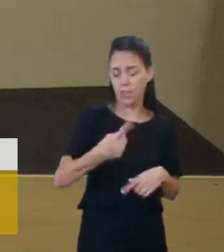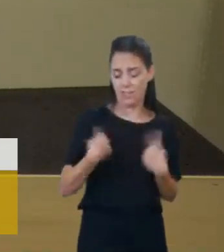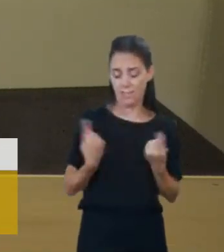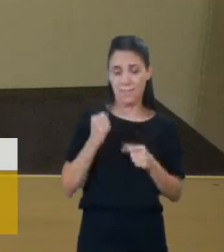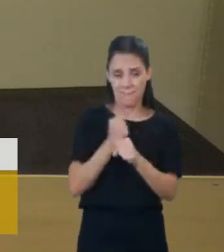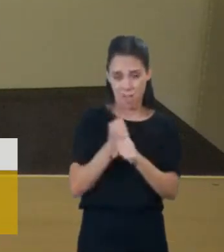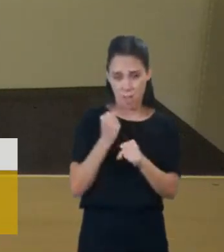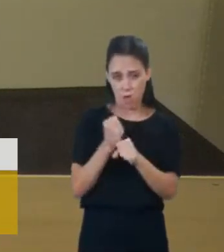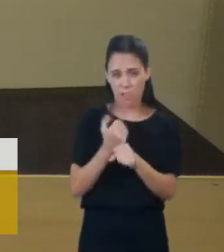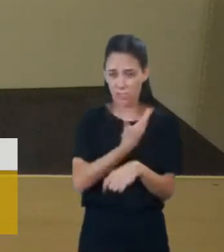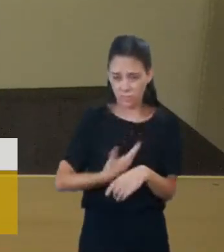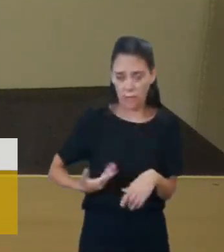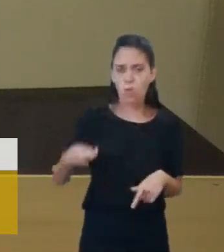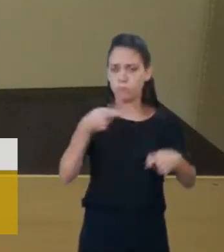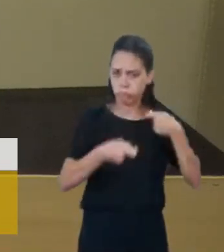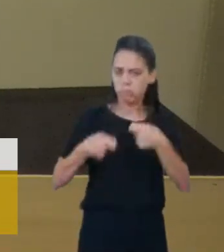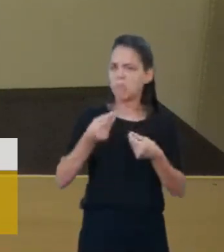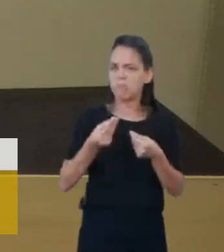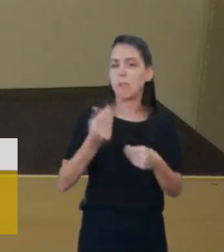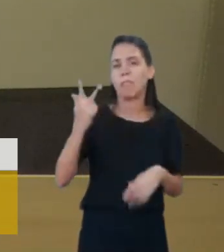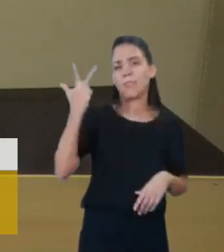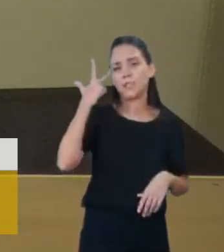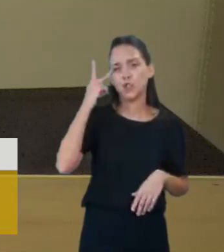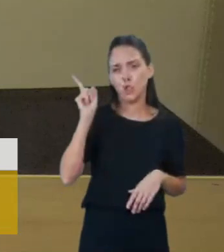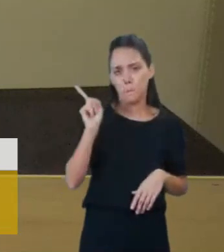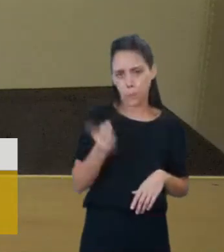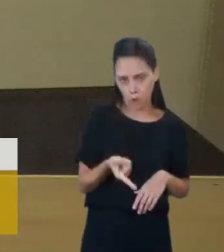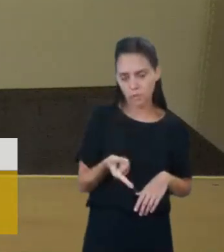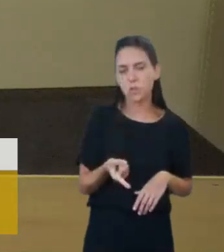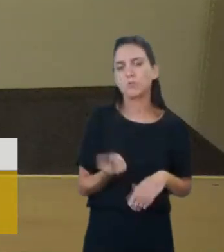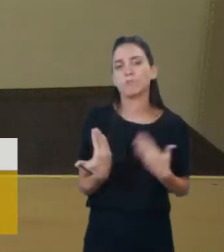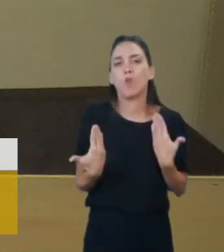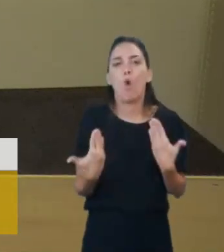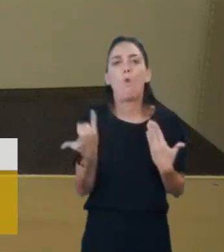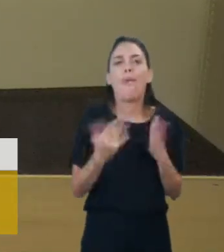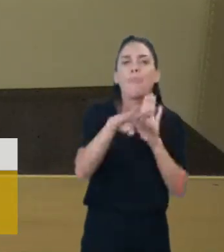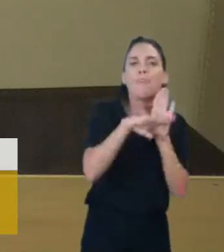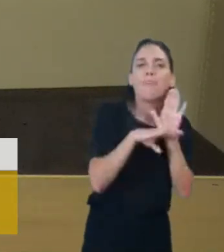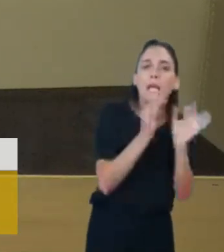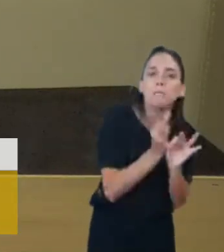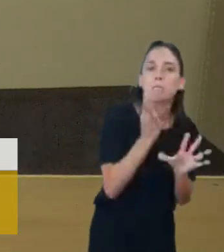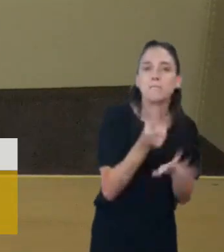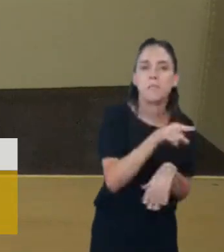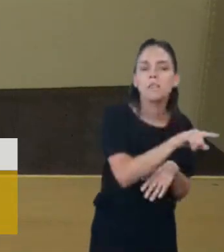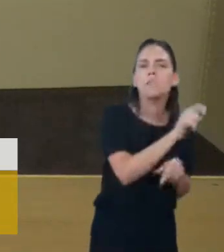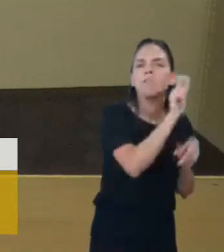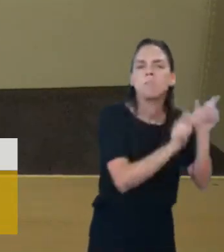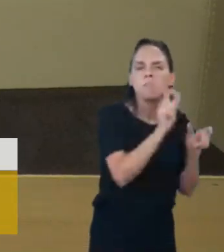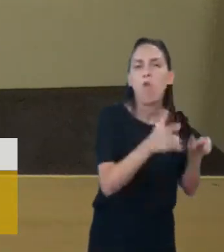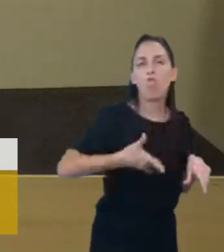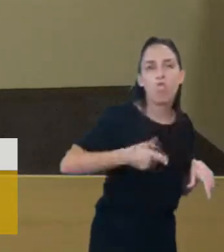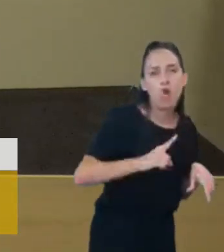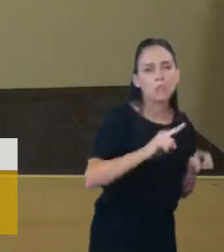aportan el 18%. Obviamente hay regímenes especiales, como el docente y demás, que hacen que